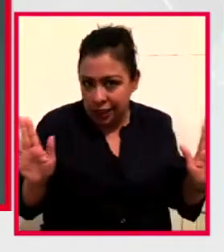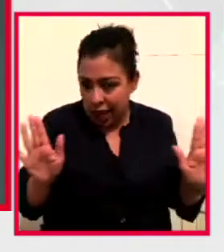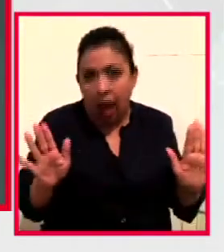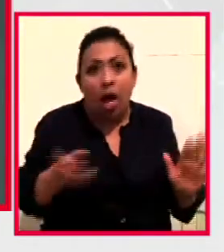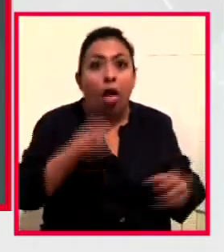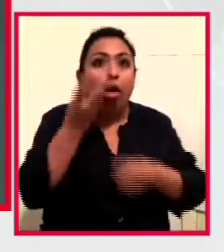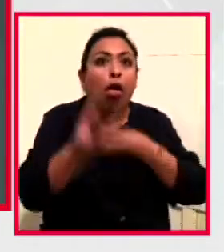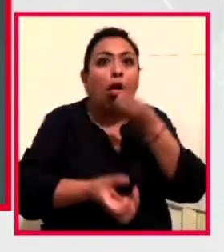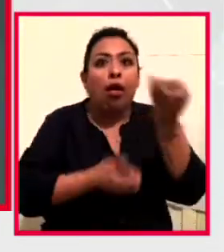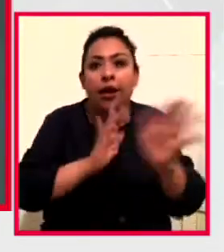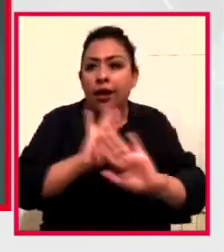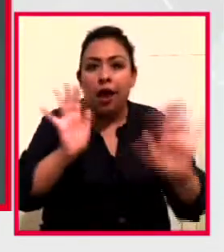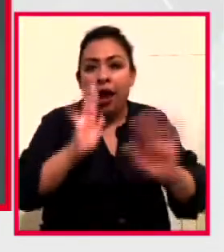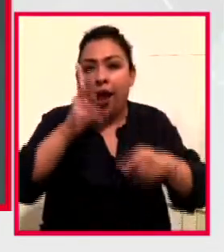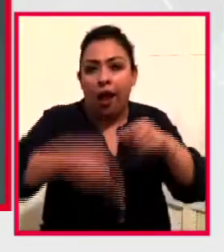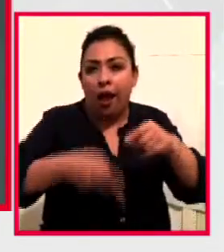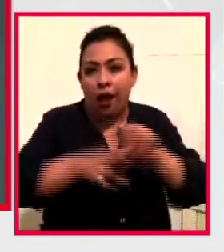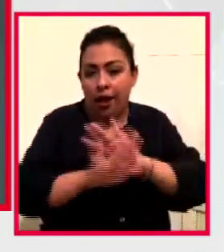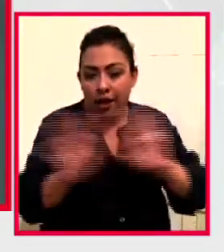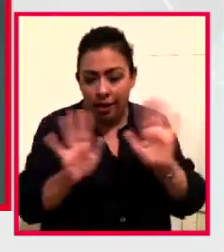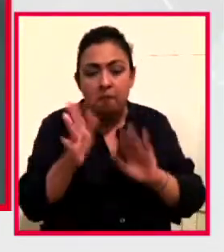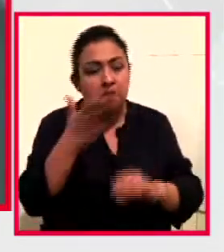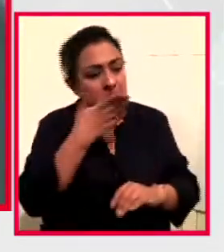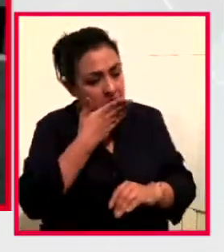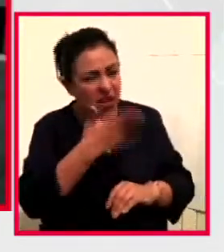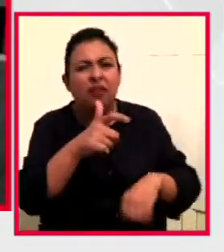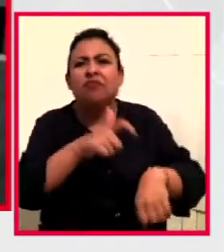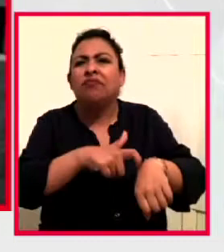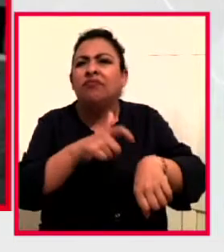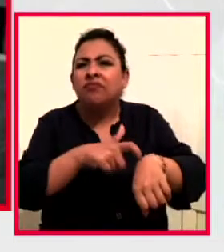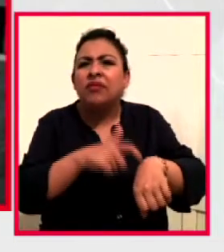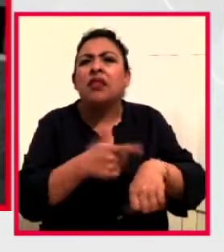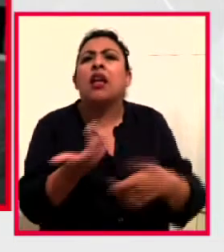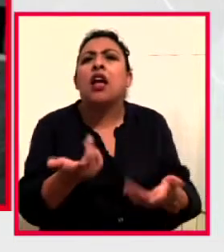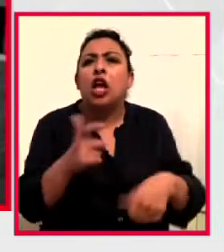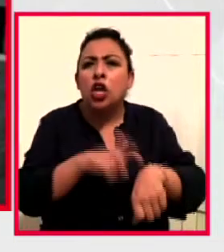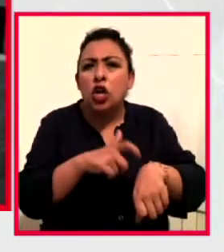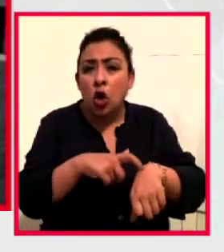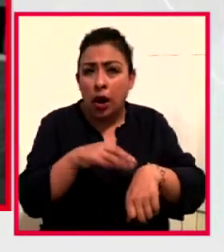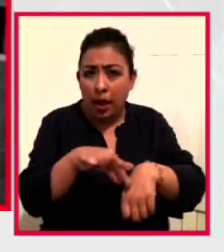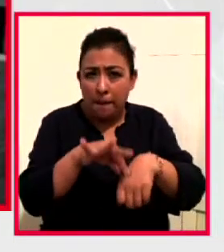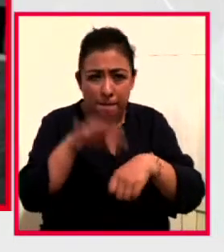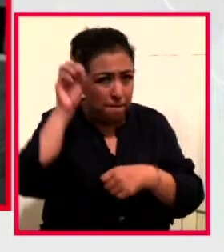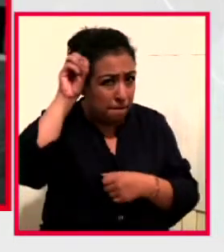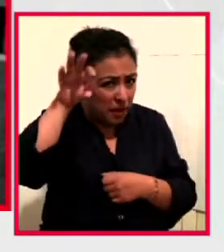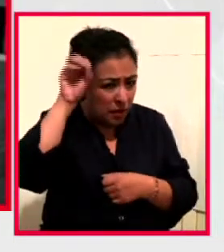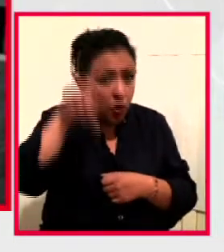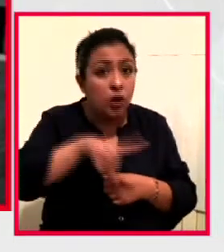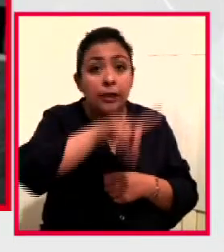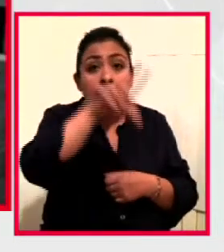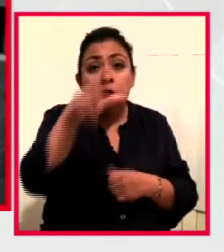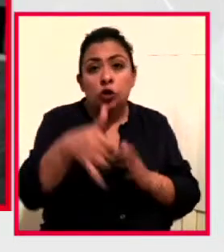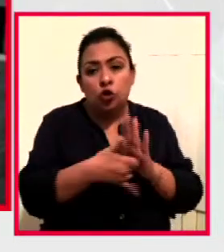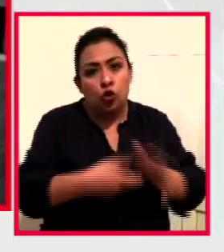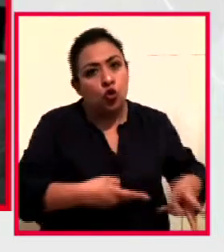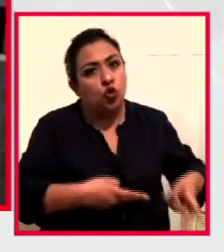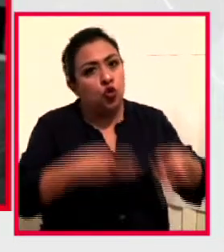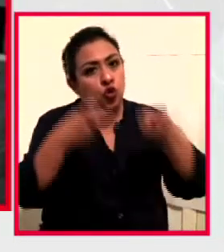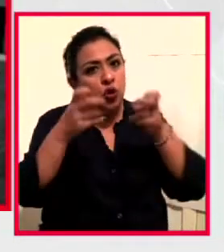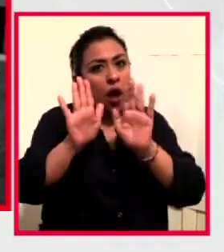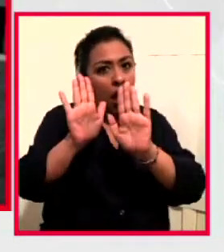spoilers, me parece extraordinario. Pero, ¿a qué hora nos conectamos? Porque está la transmisión en vivo y me imagino que después el canal deja el video ya